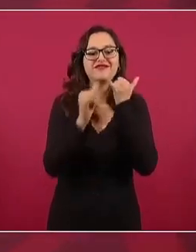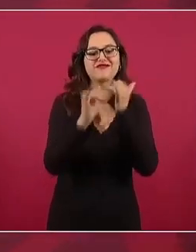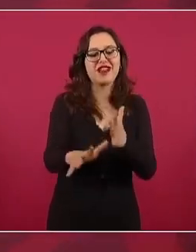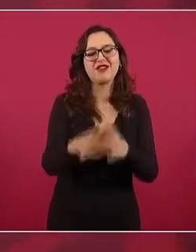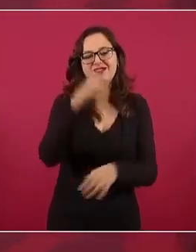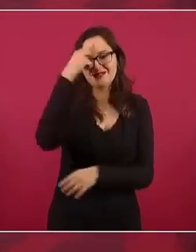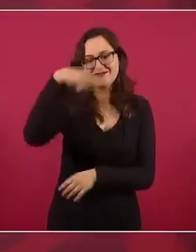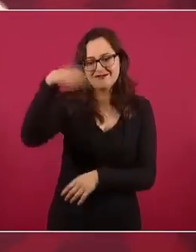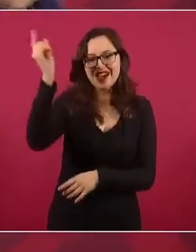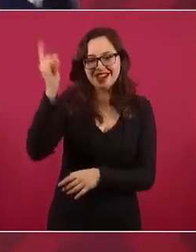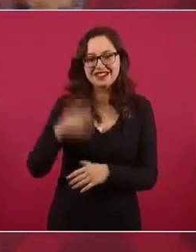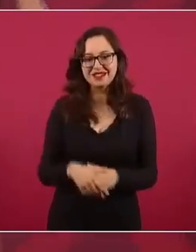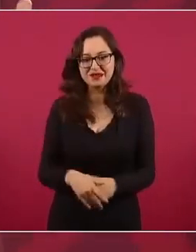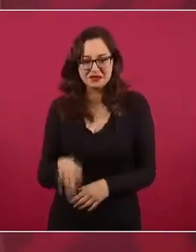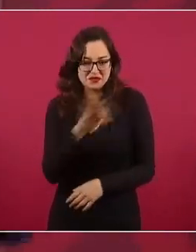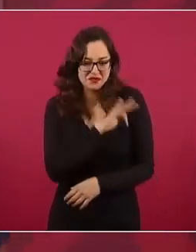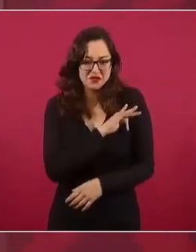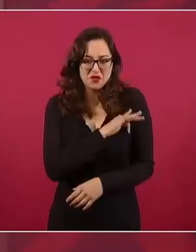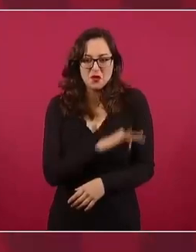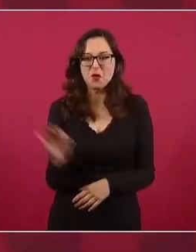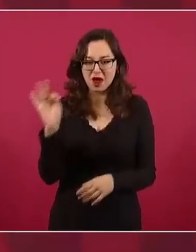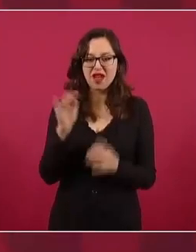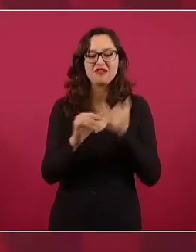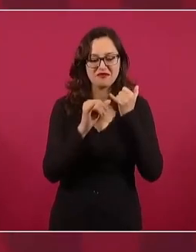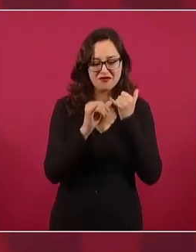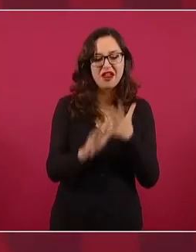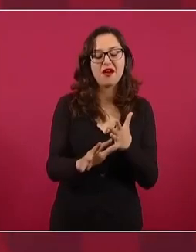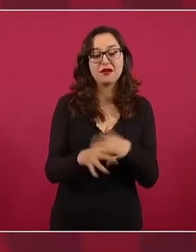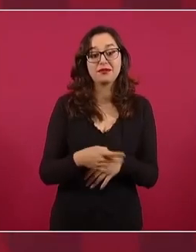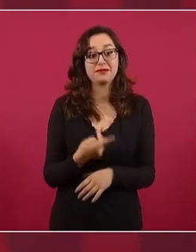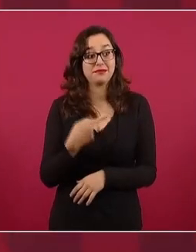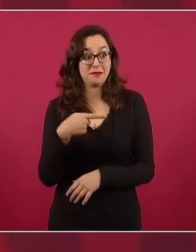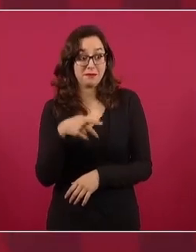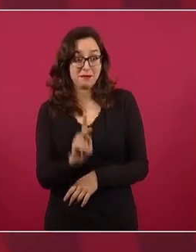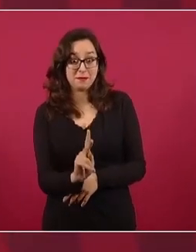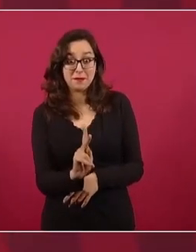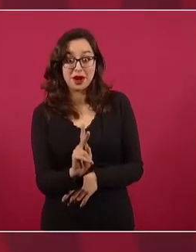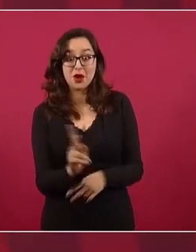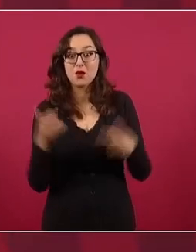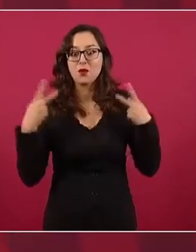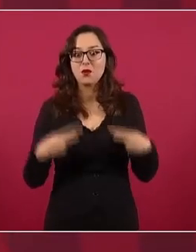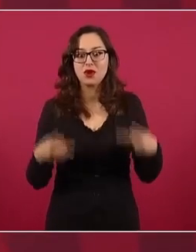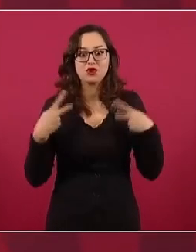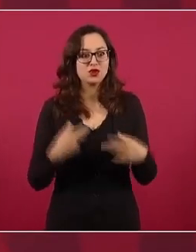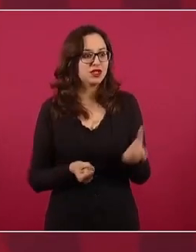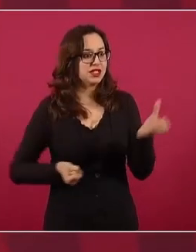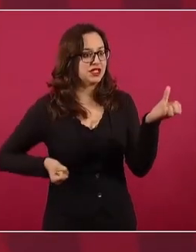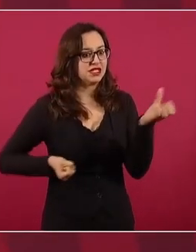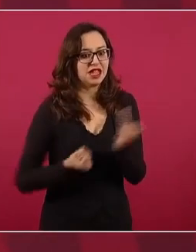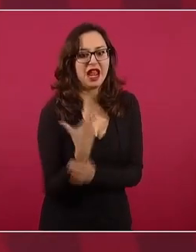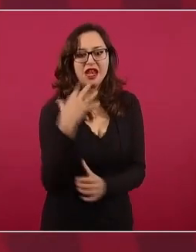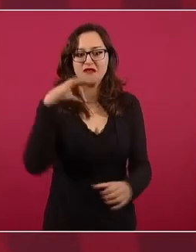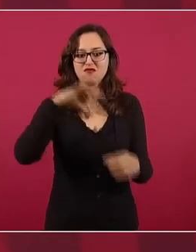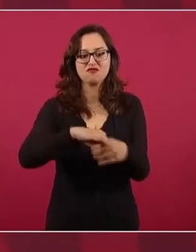Cuando la gente participa, aunque compren votos,